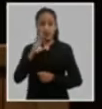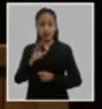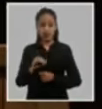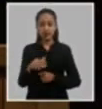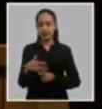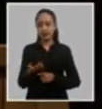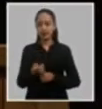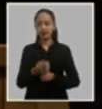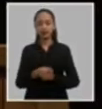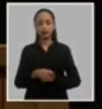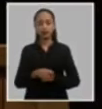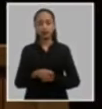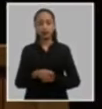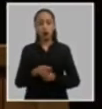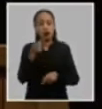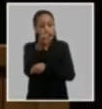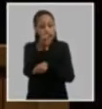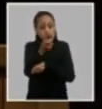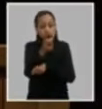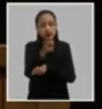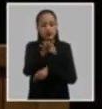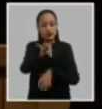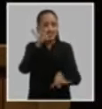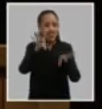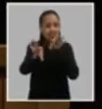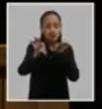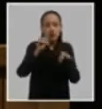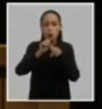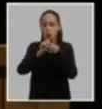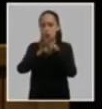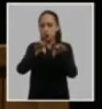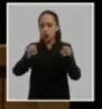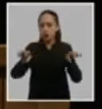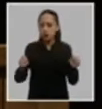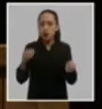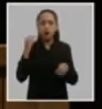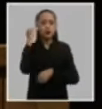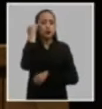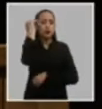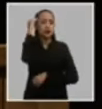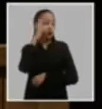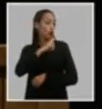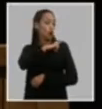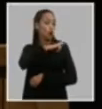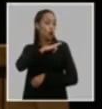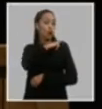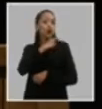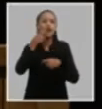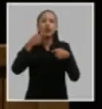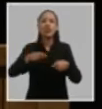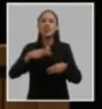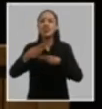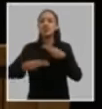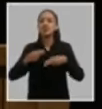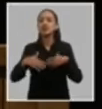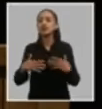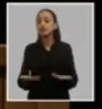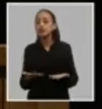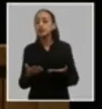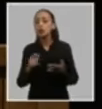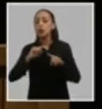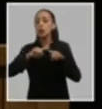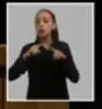formación selección ubicación promoción y superación de los cuadros debe garantizar que se